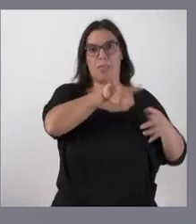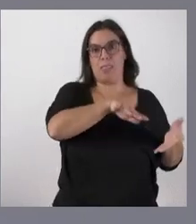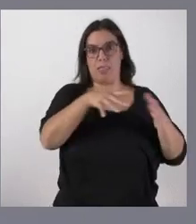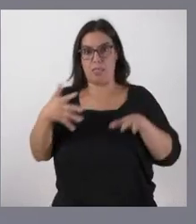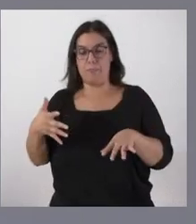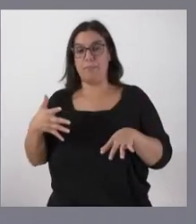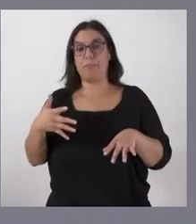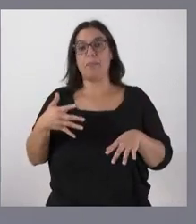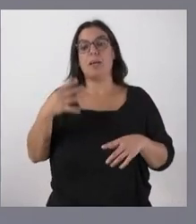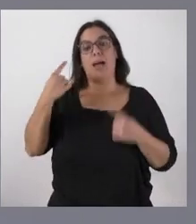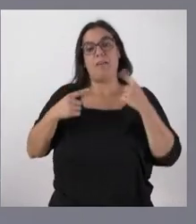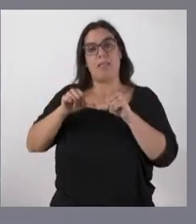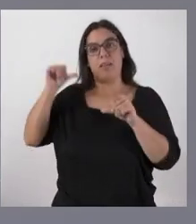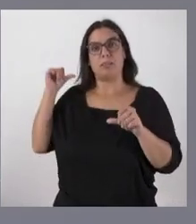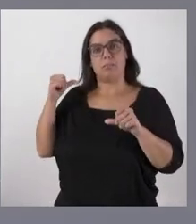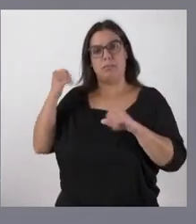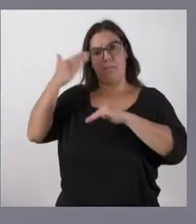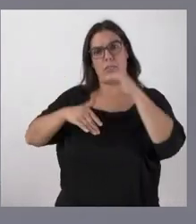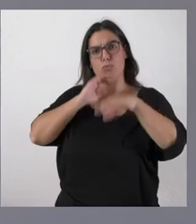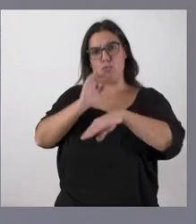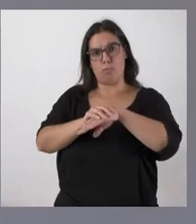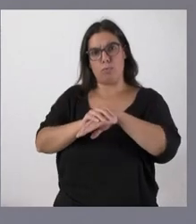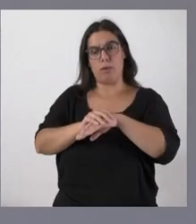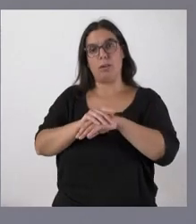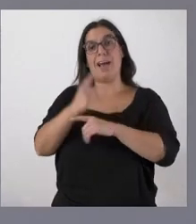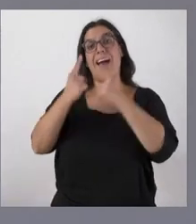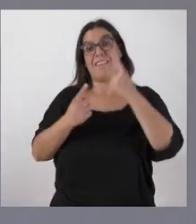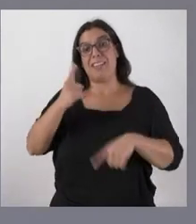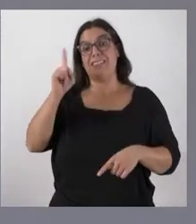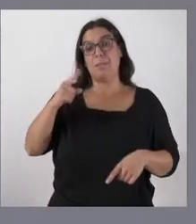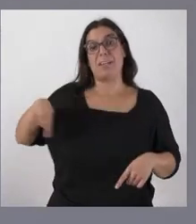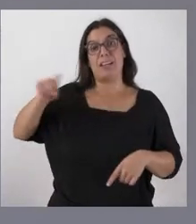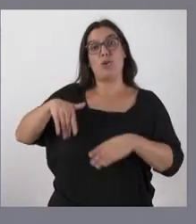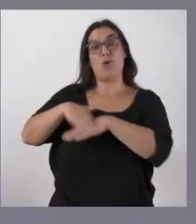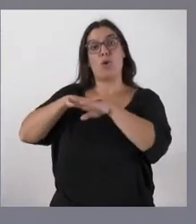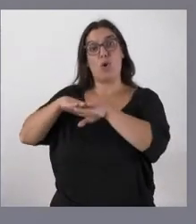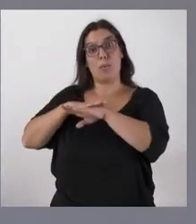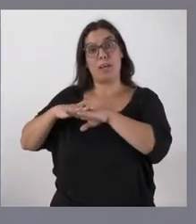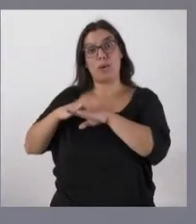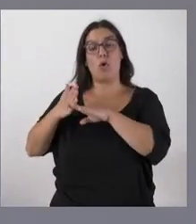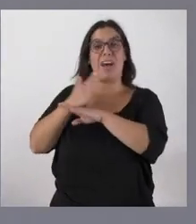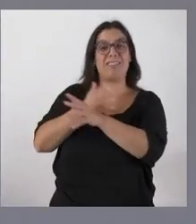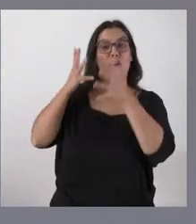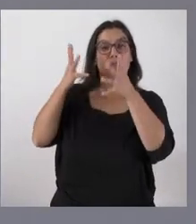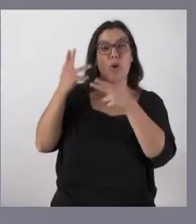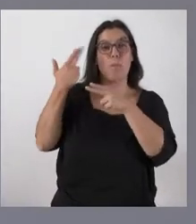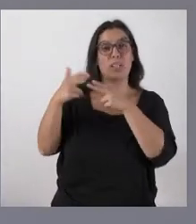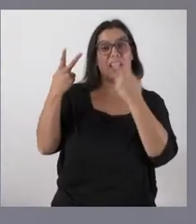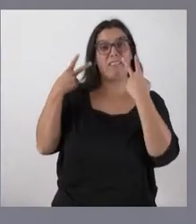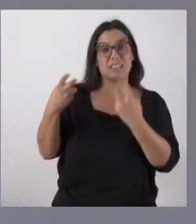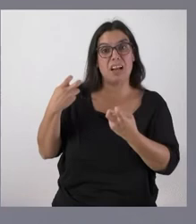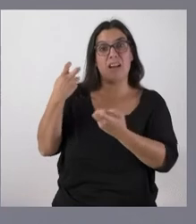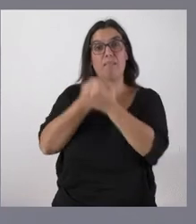fecha y en otras ocasiones también se nos había anticipado en el Consejo de Política Fiscal y Financiera o también incluso